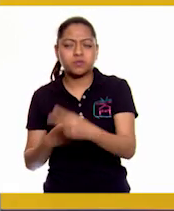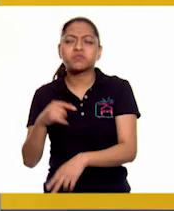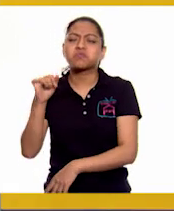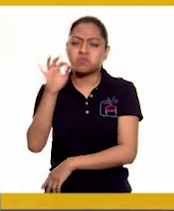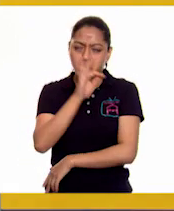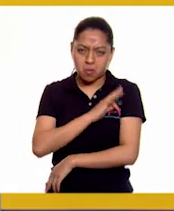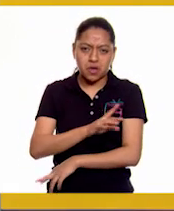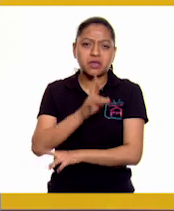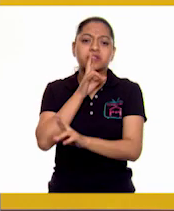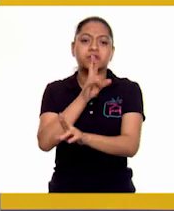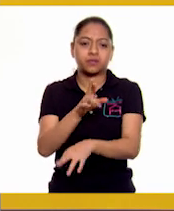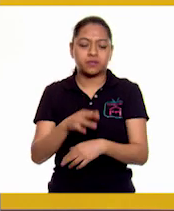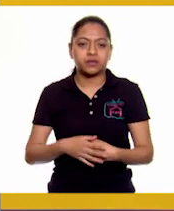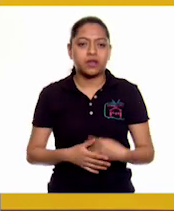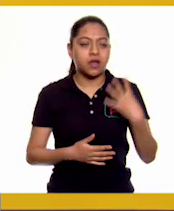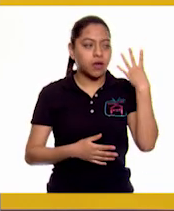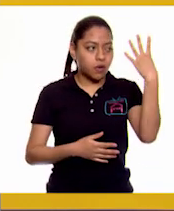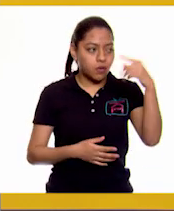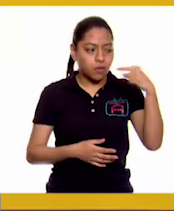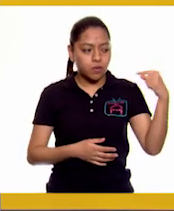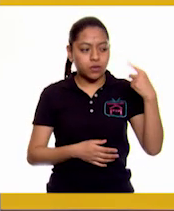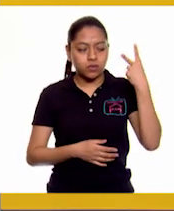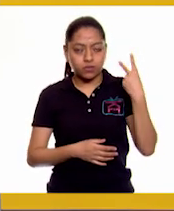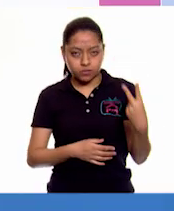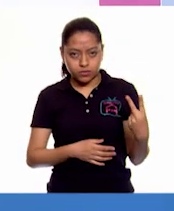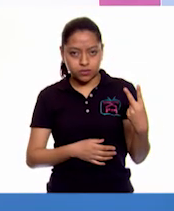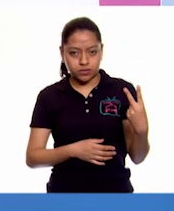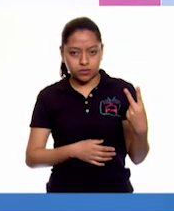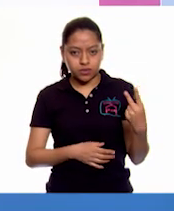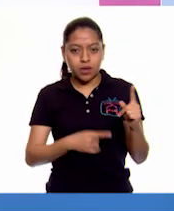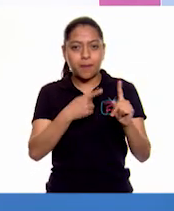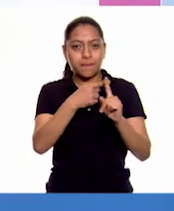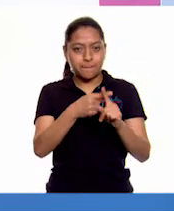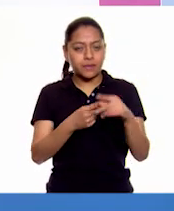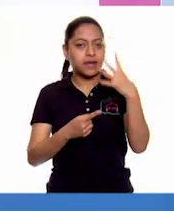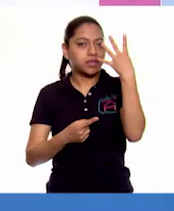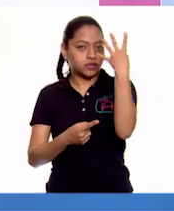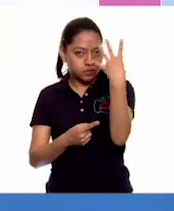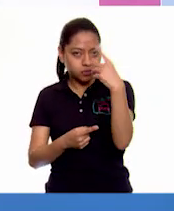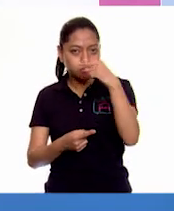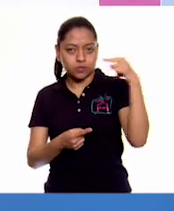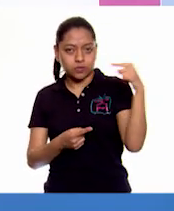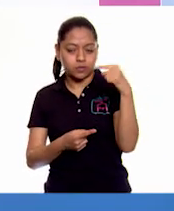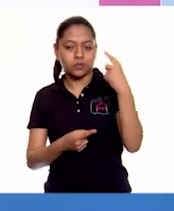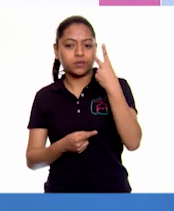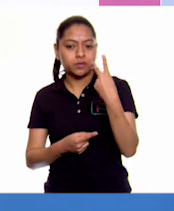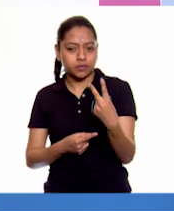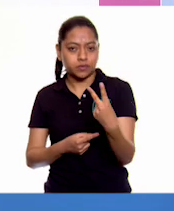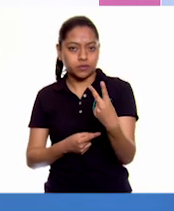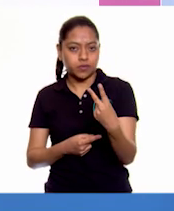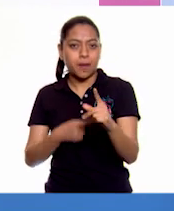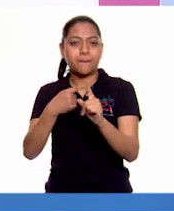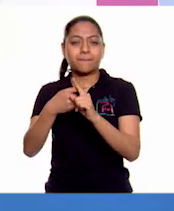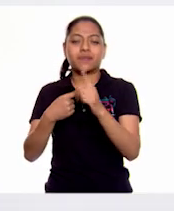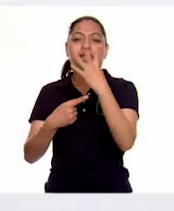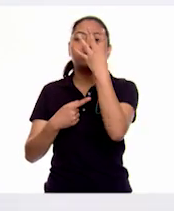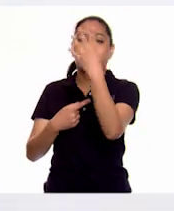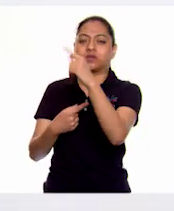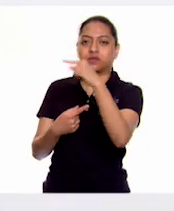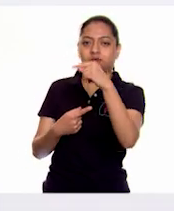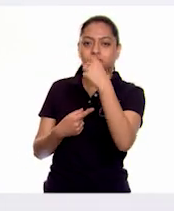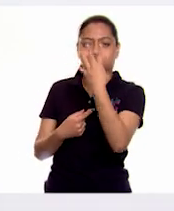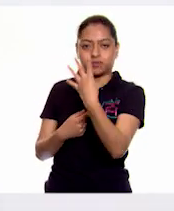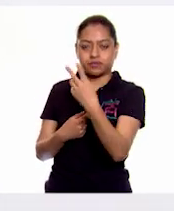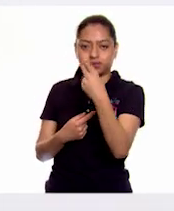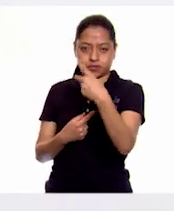Cuatro medios más cuatro medios. ¿Cuántos medios más cuatro medios? Más cuatro